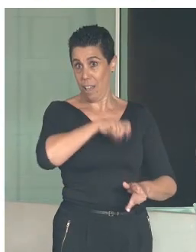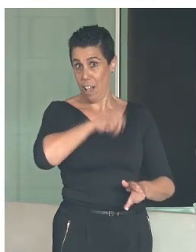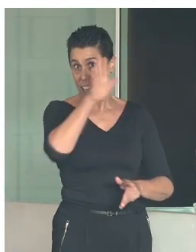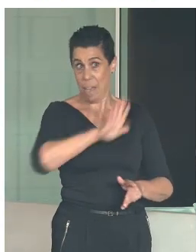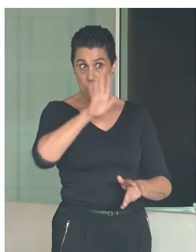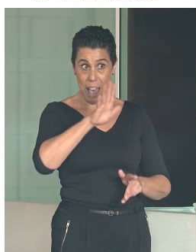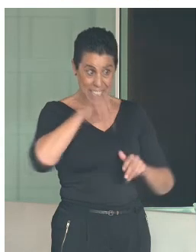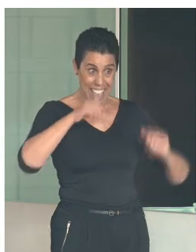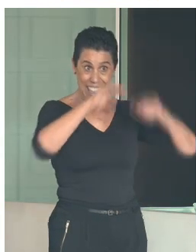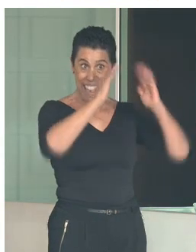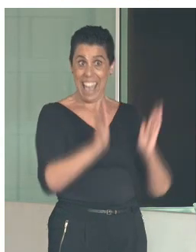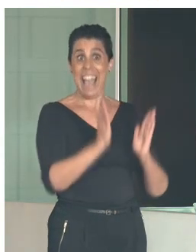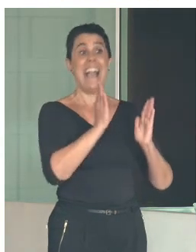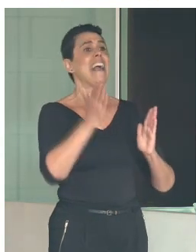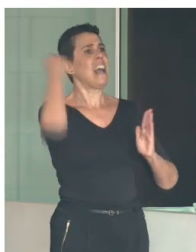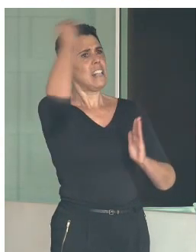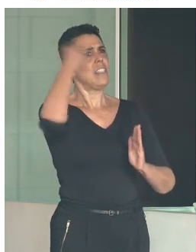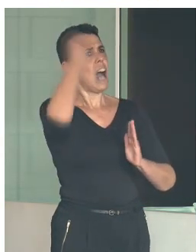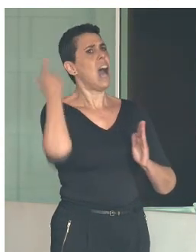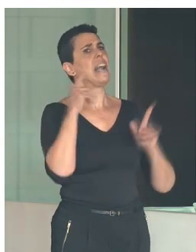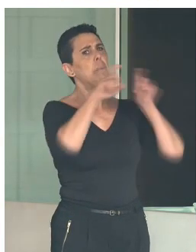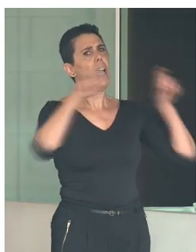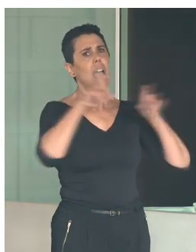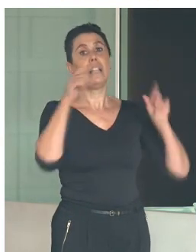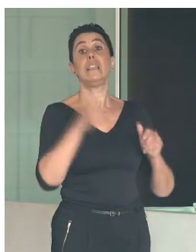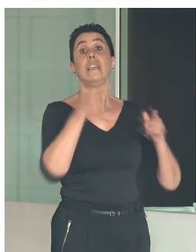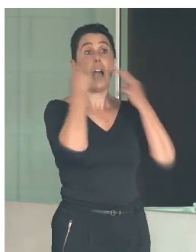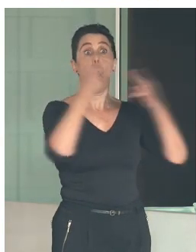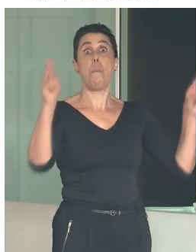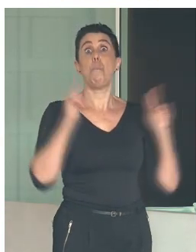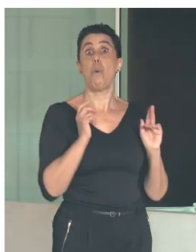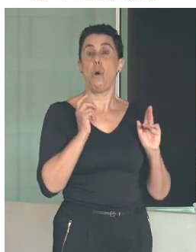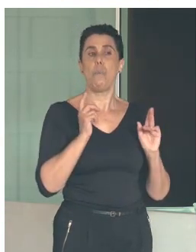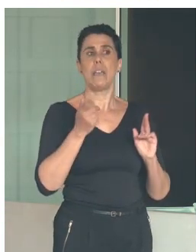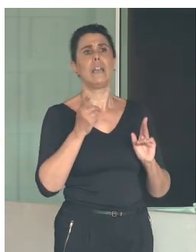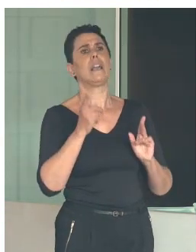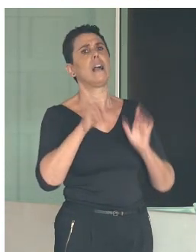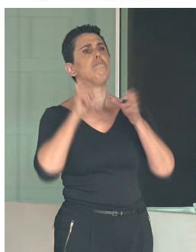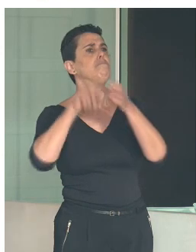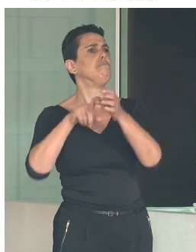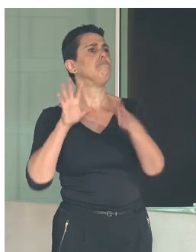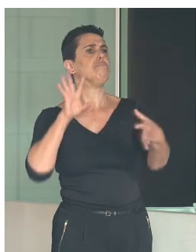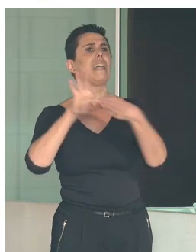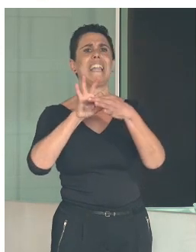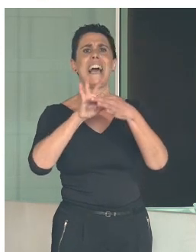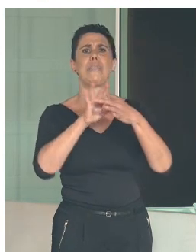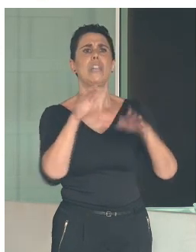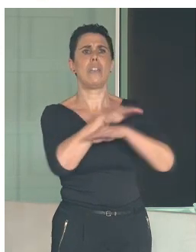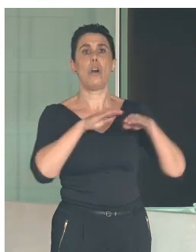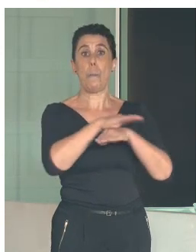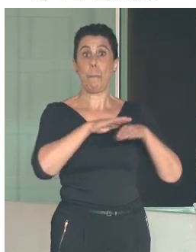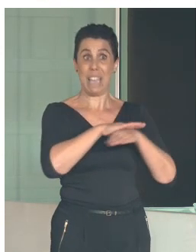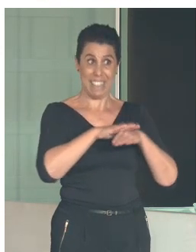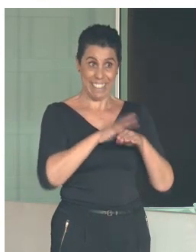Casa Árabe es una entidad pública que depende del Ministerio de Asuntos Exteriores y del Ayuntamiento de Córdoba, Junta de Andalucía, entre otras